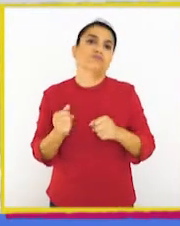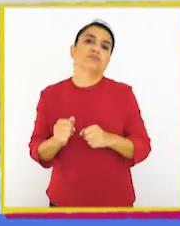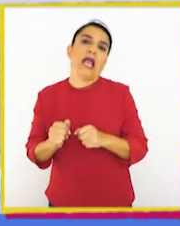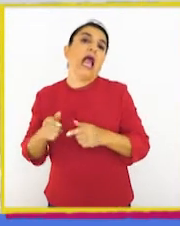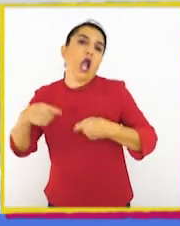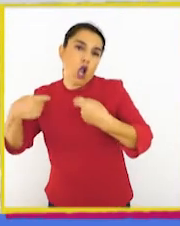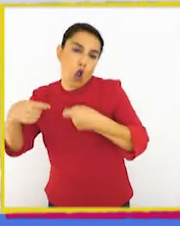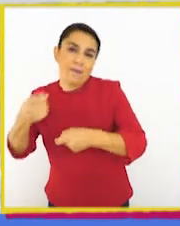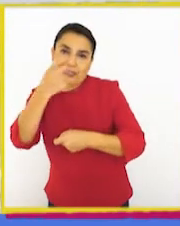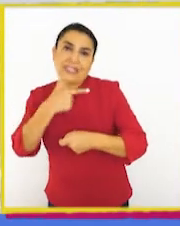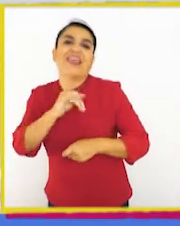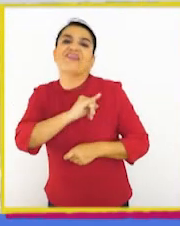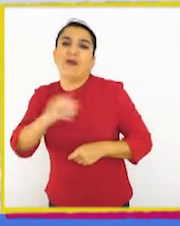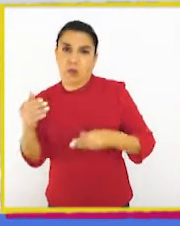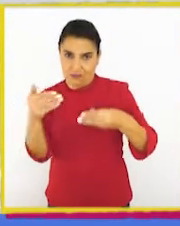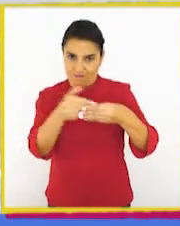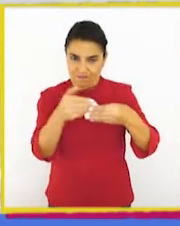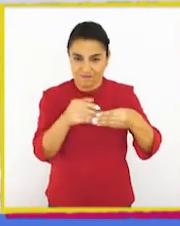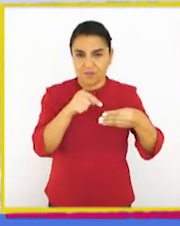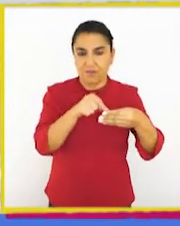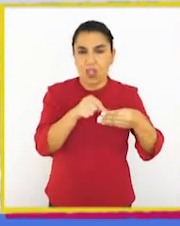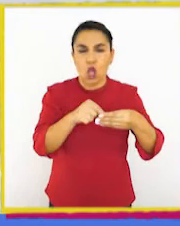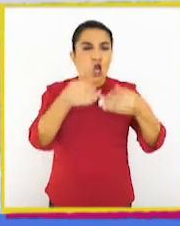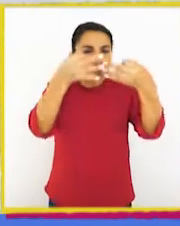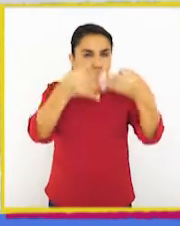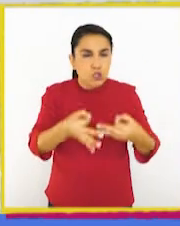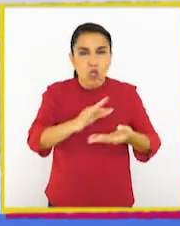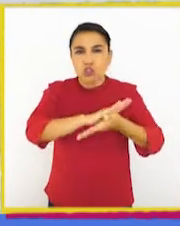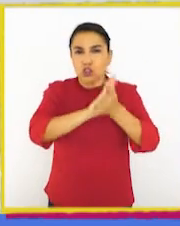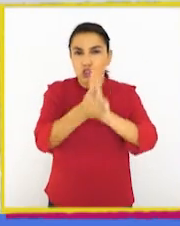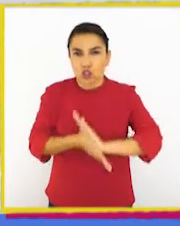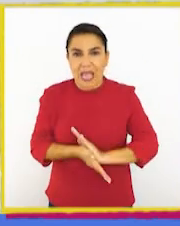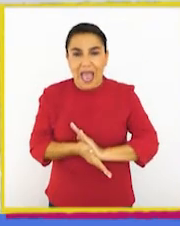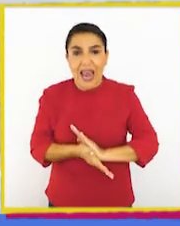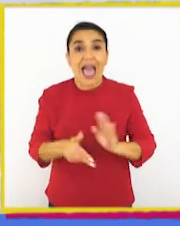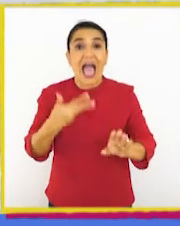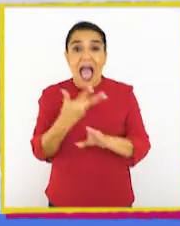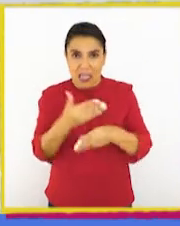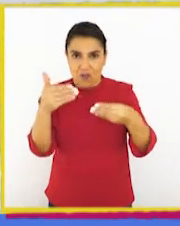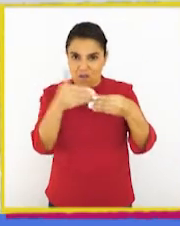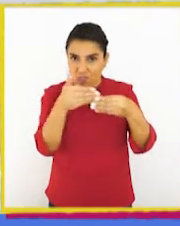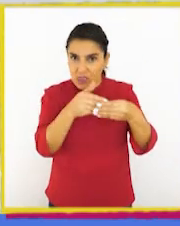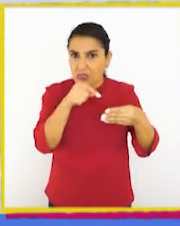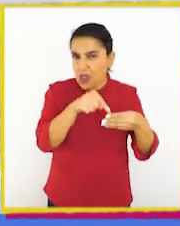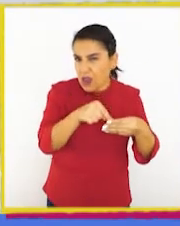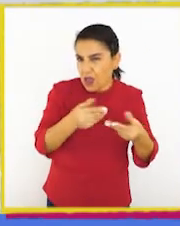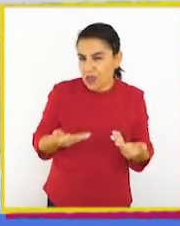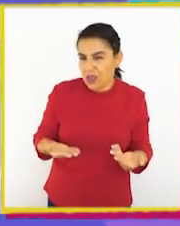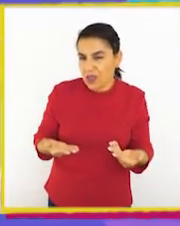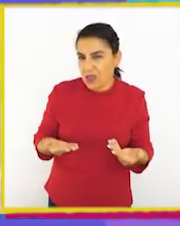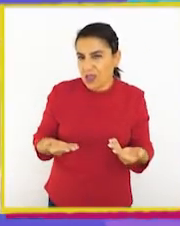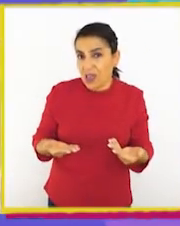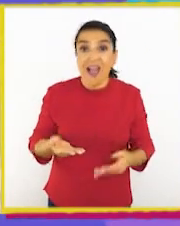de Chester. ¿Cómo podemos calcular el total de dinero que se encuentra aún en la billetera?